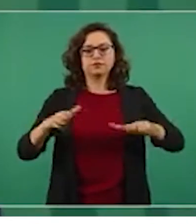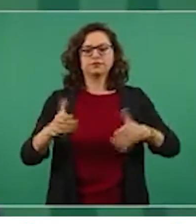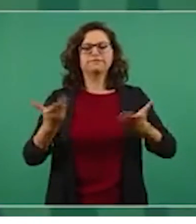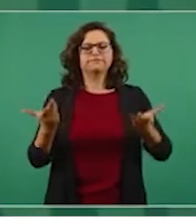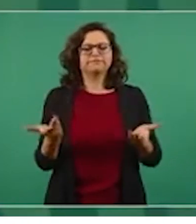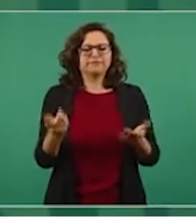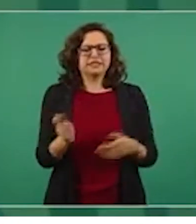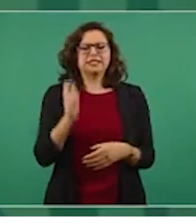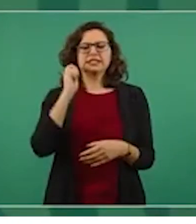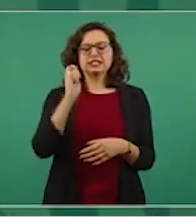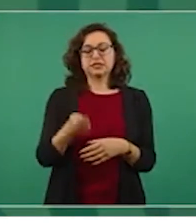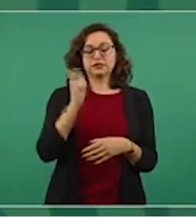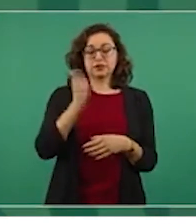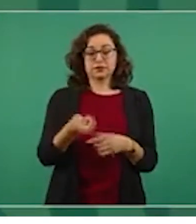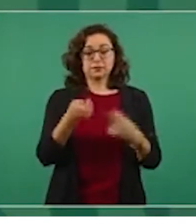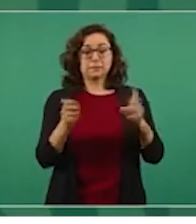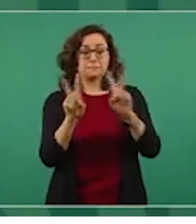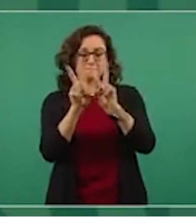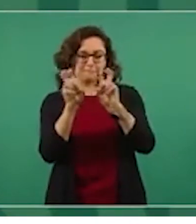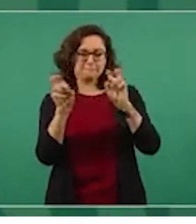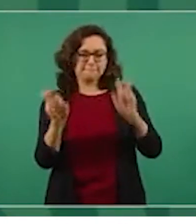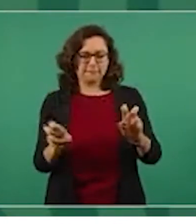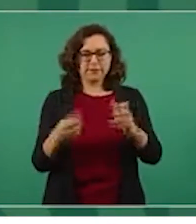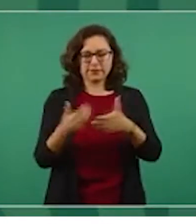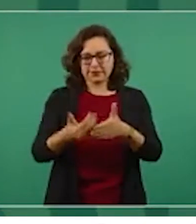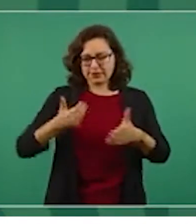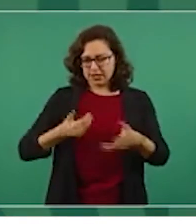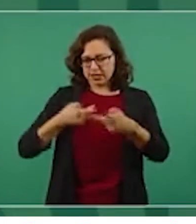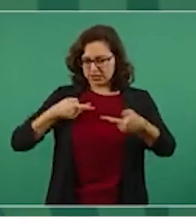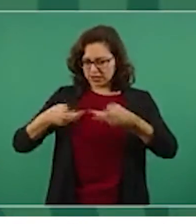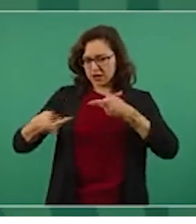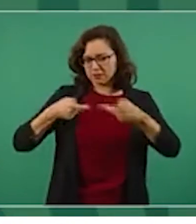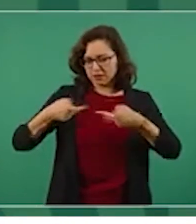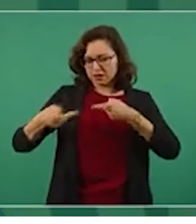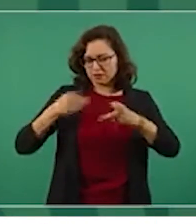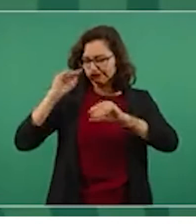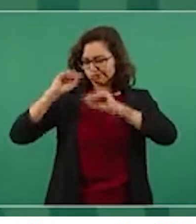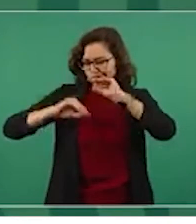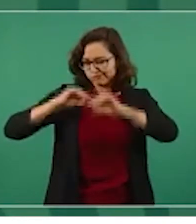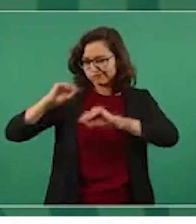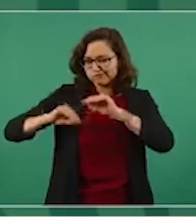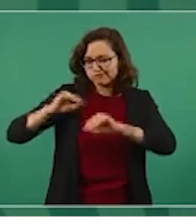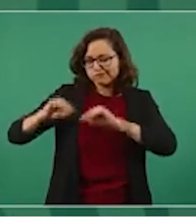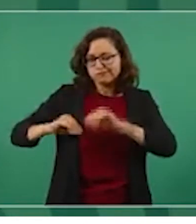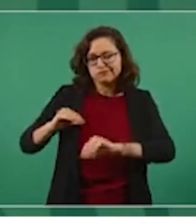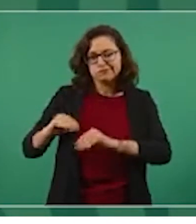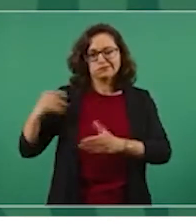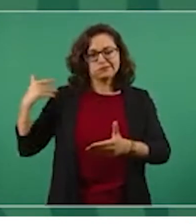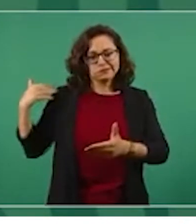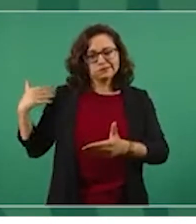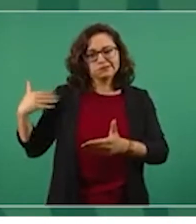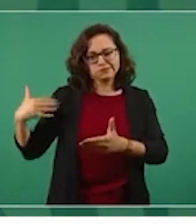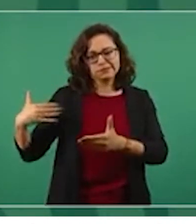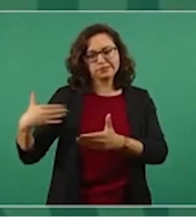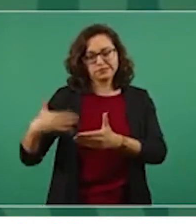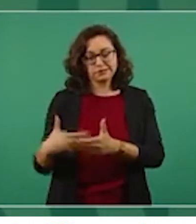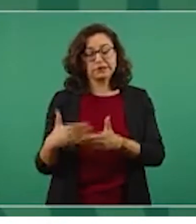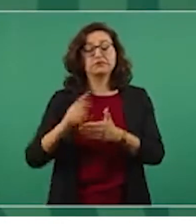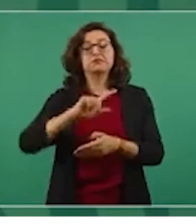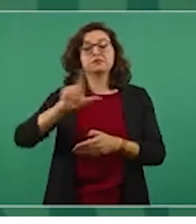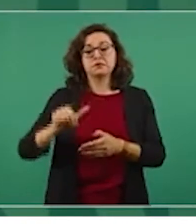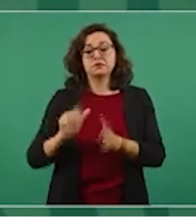se viene implementando